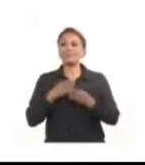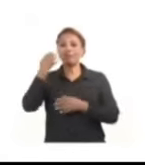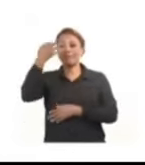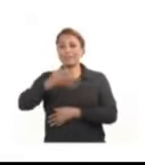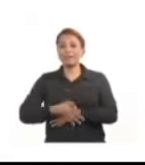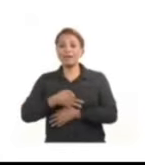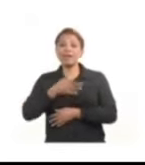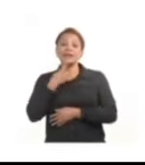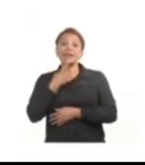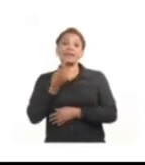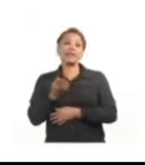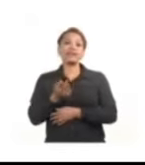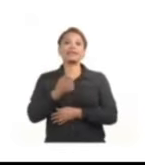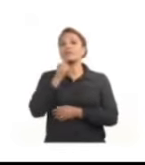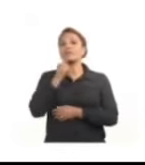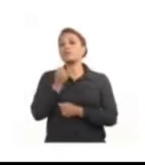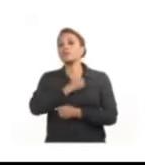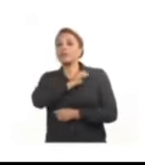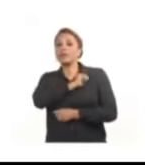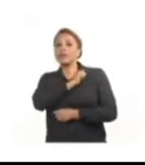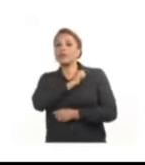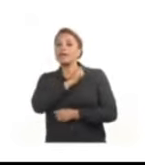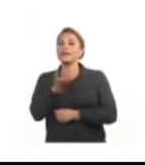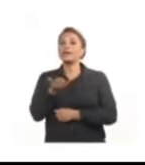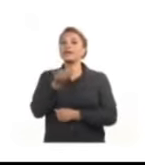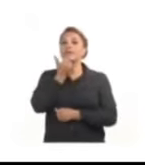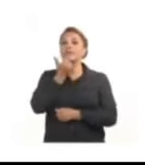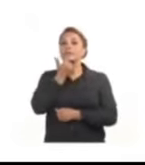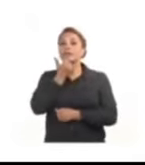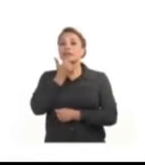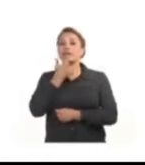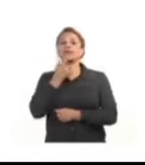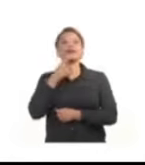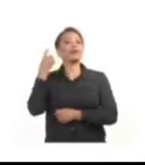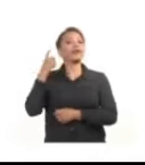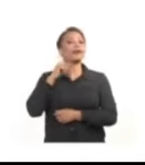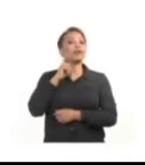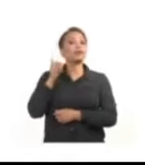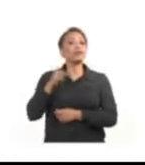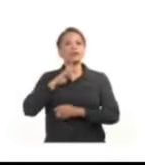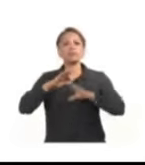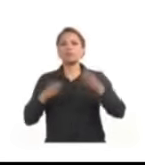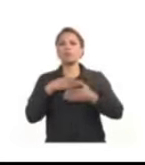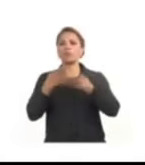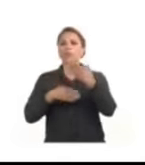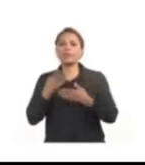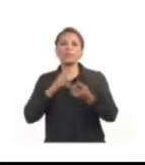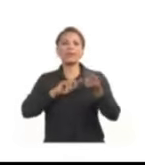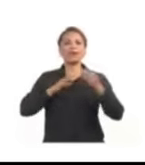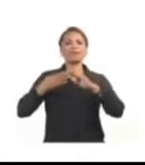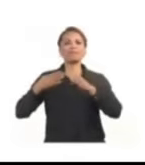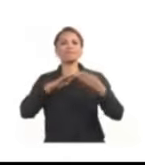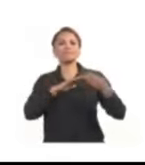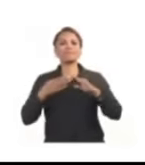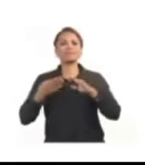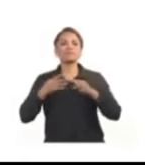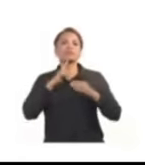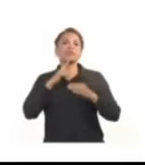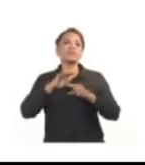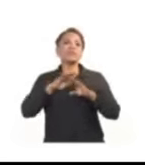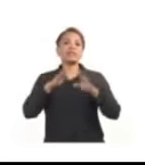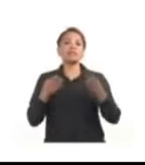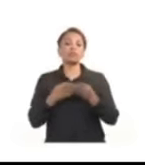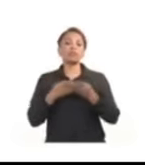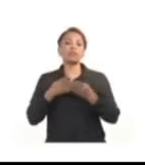en evitar que la reunión delibere sobre los temas más urgentes y complejos del hemisferio y las propias contradicciones de su endeble y